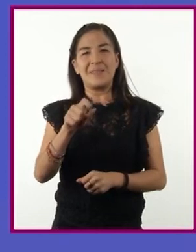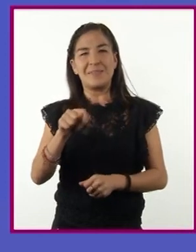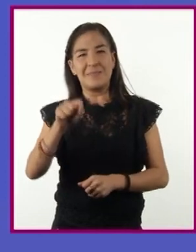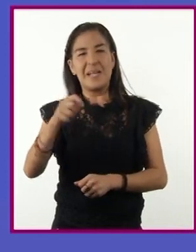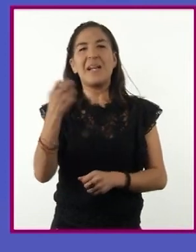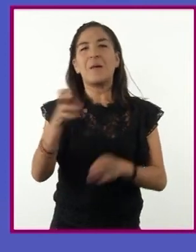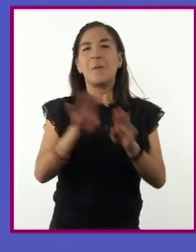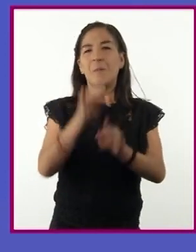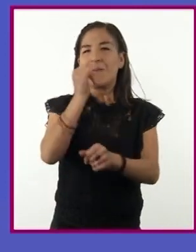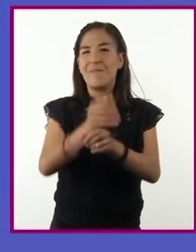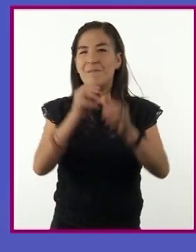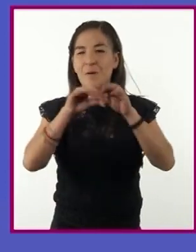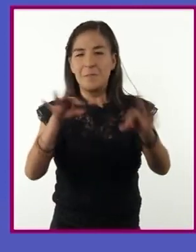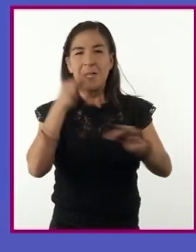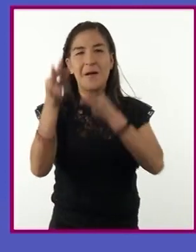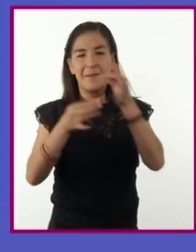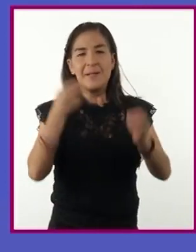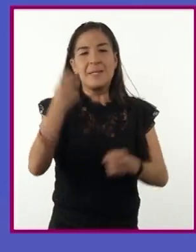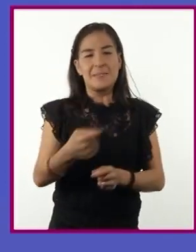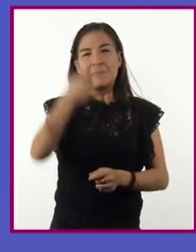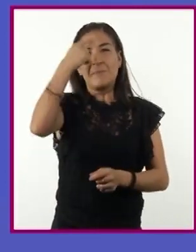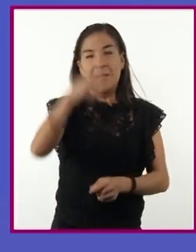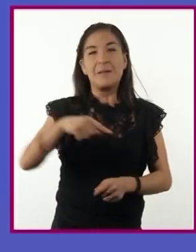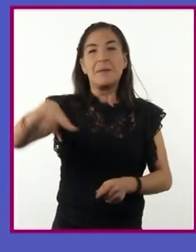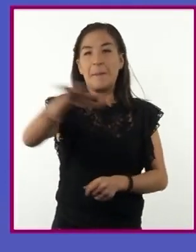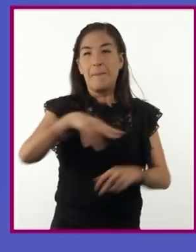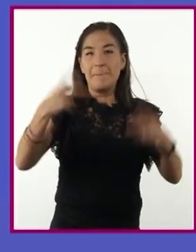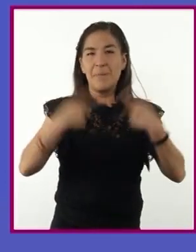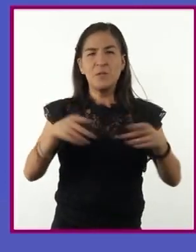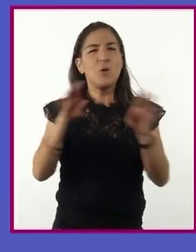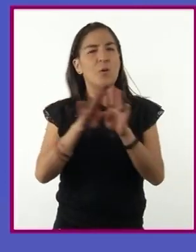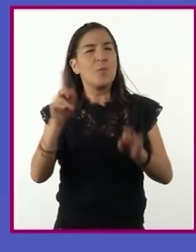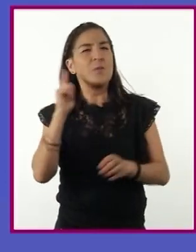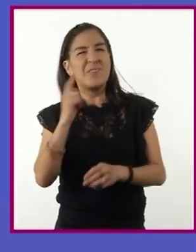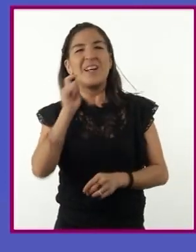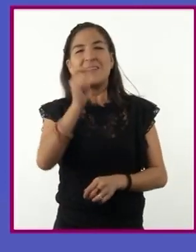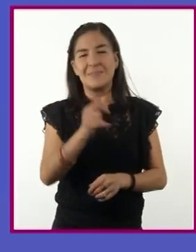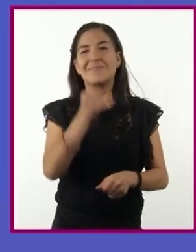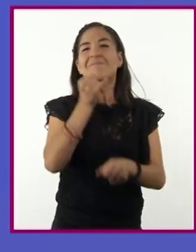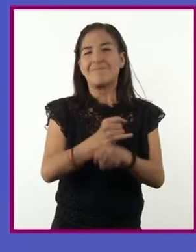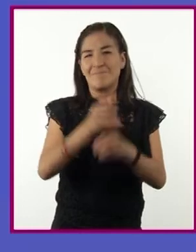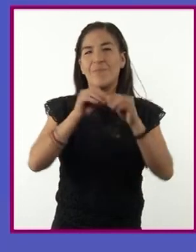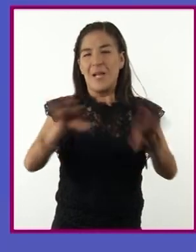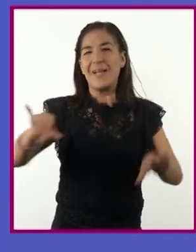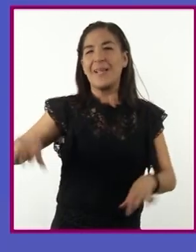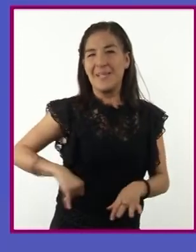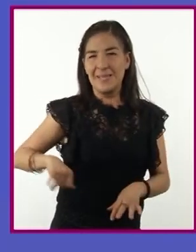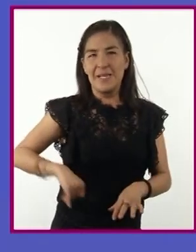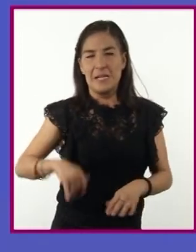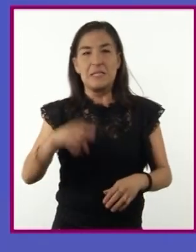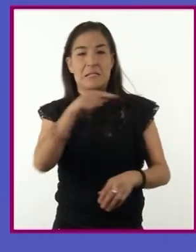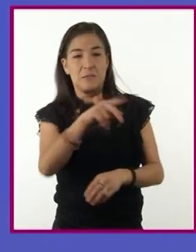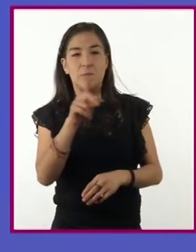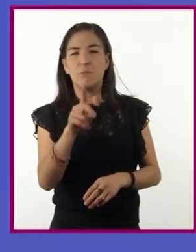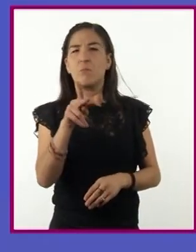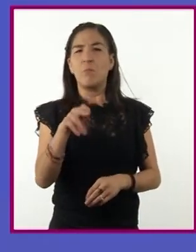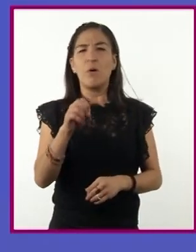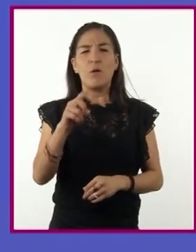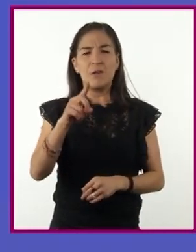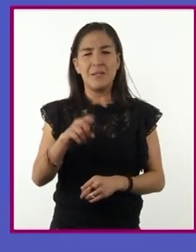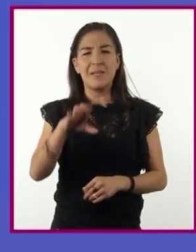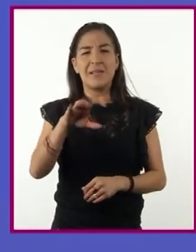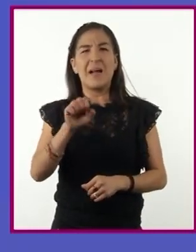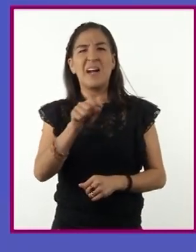en ese formato la idea es transmitir al oyente información de su interés. Si los podcasts en sí ya